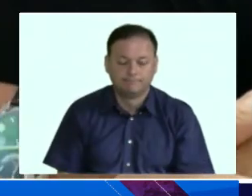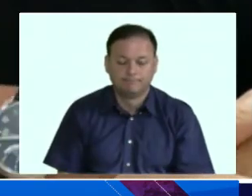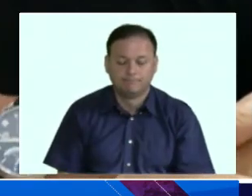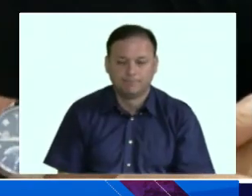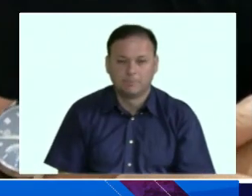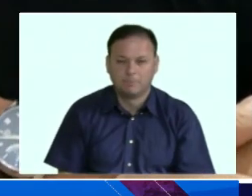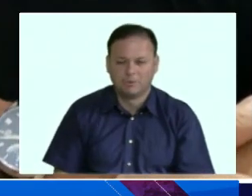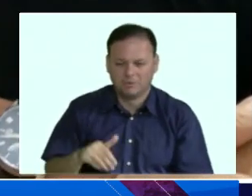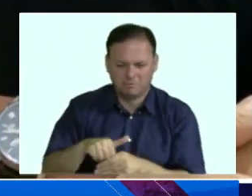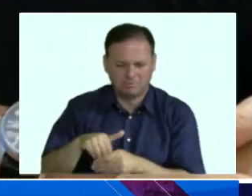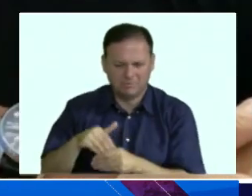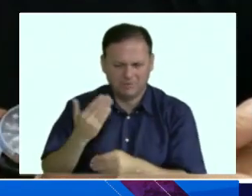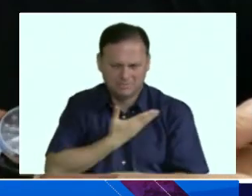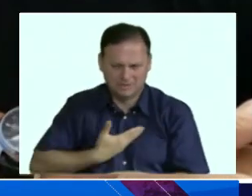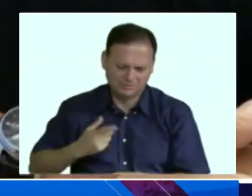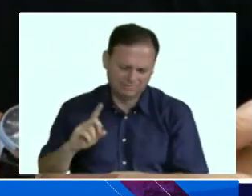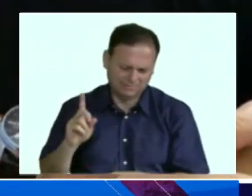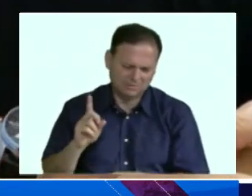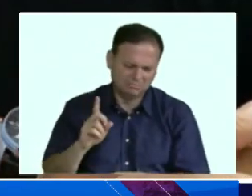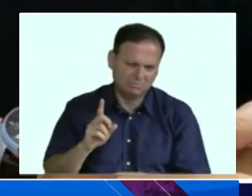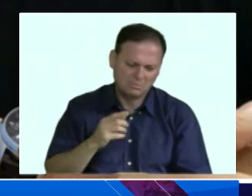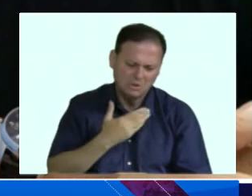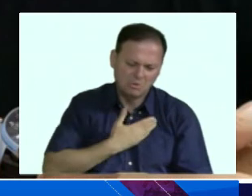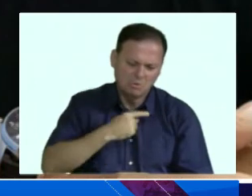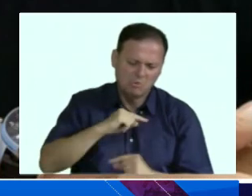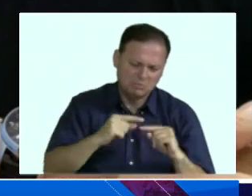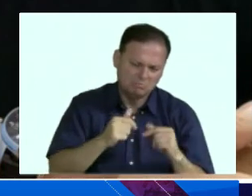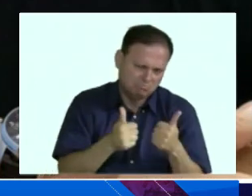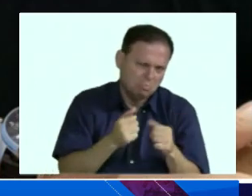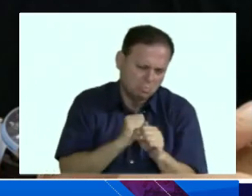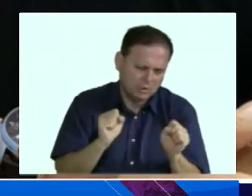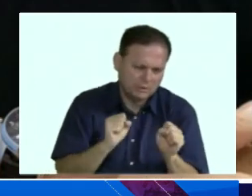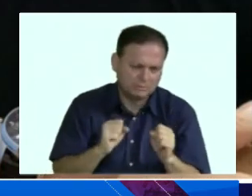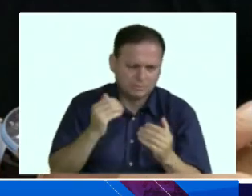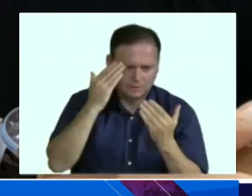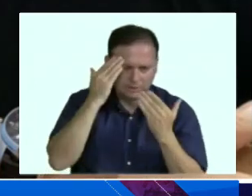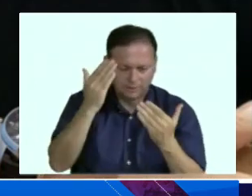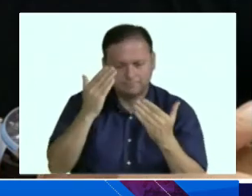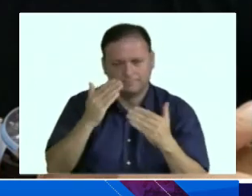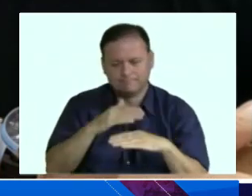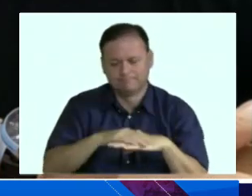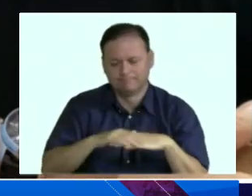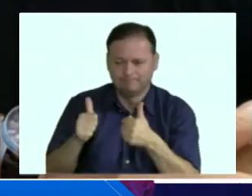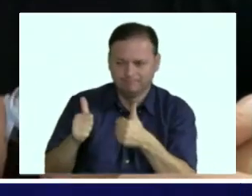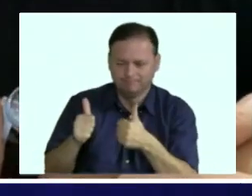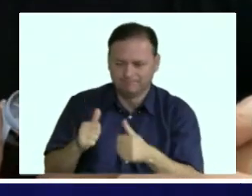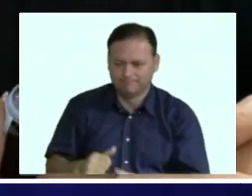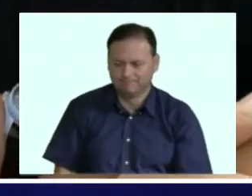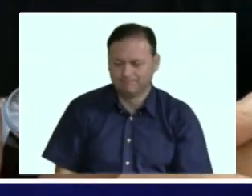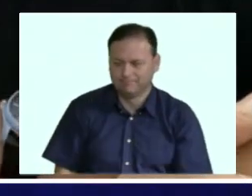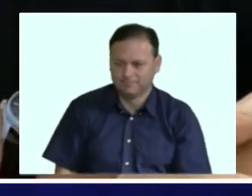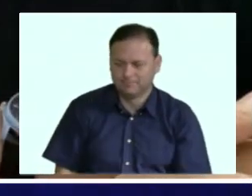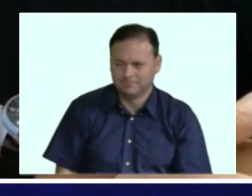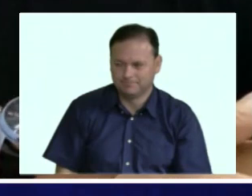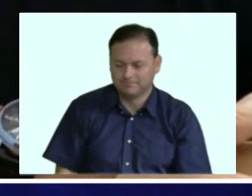candidatura departamental del tiempo. Muy bien. Gracias, Intendente, por esta charla. Muy amable. Que tenga buen día. Feliz fin de semana